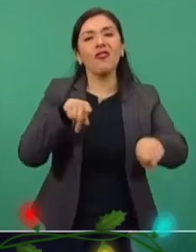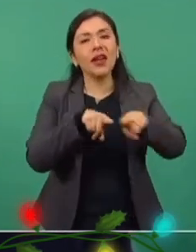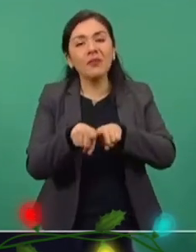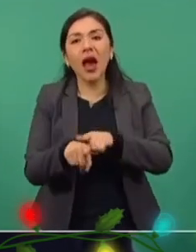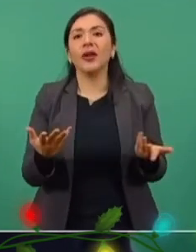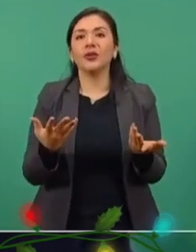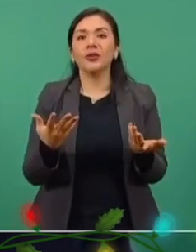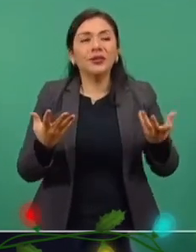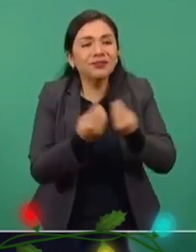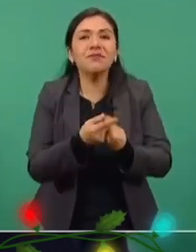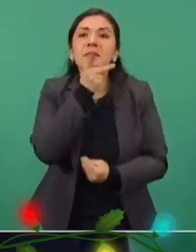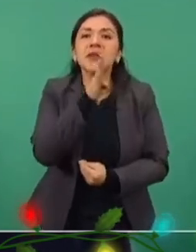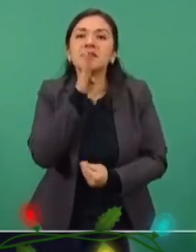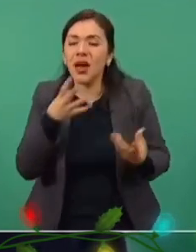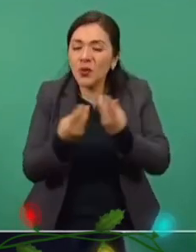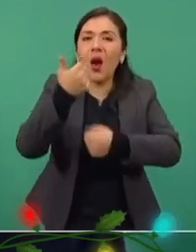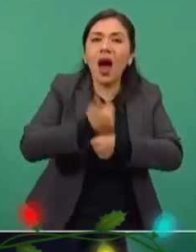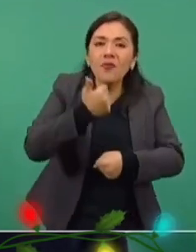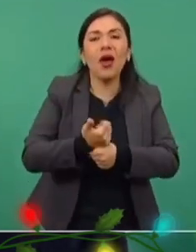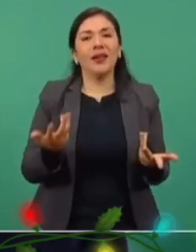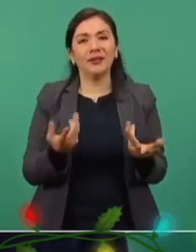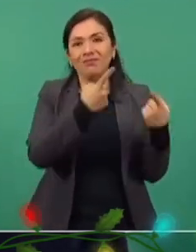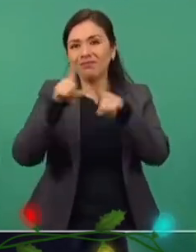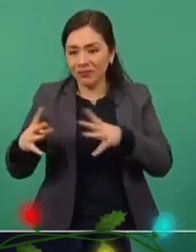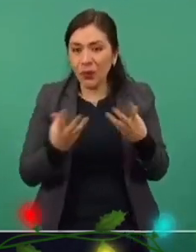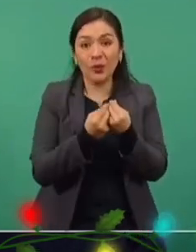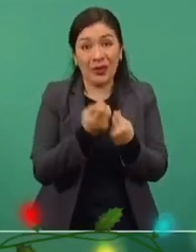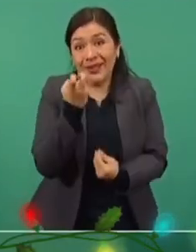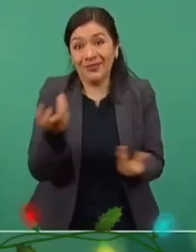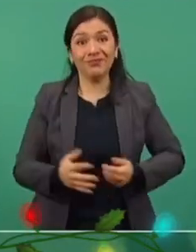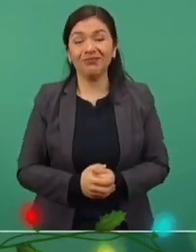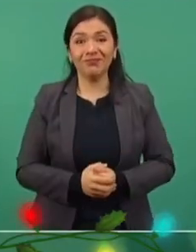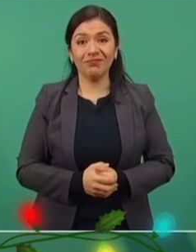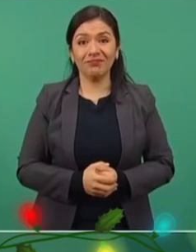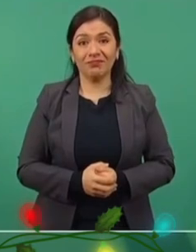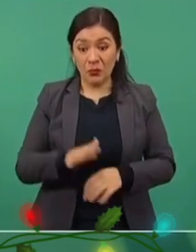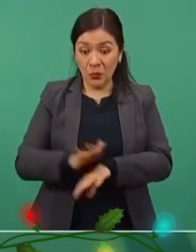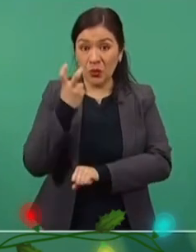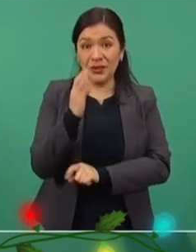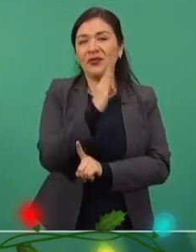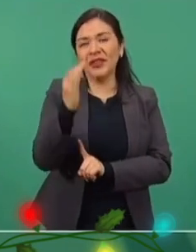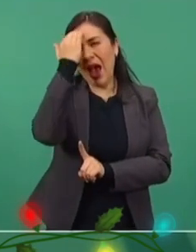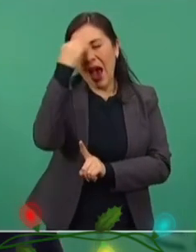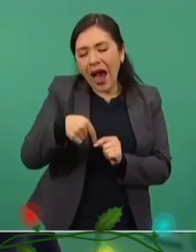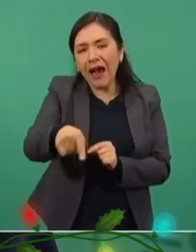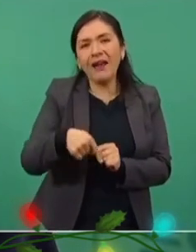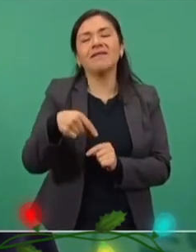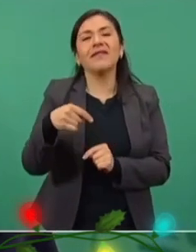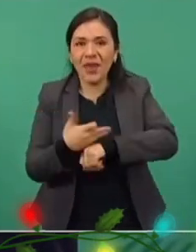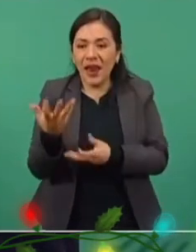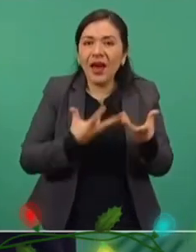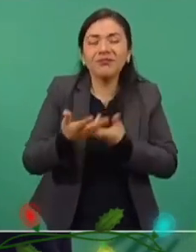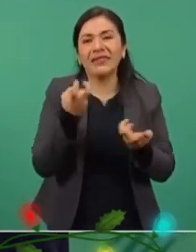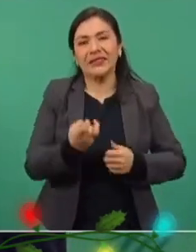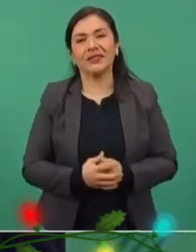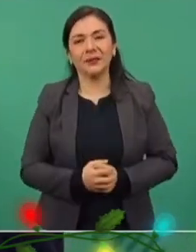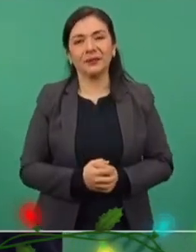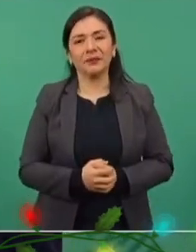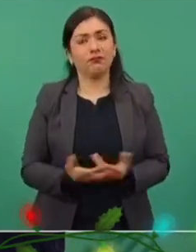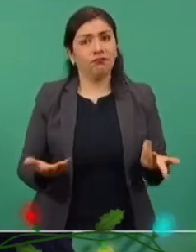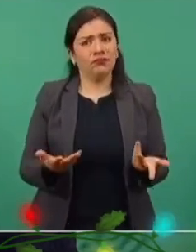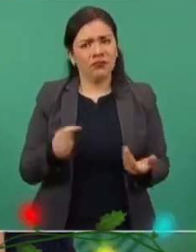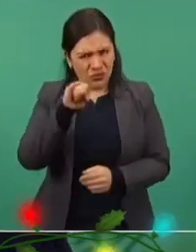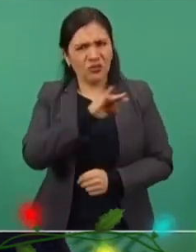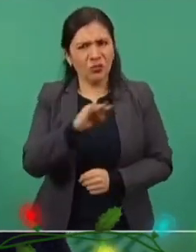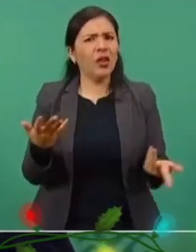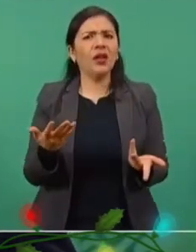hermanos, los papás, los abuelos. Por eso es una fecha tan especial esta de fin de año y tratar